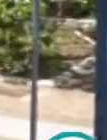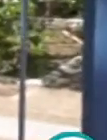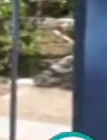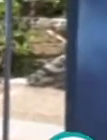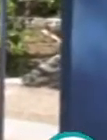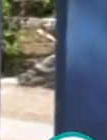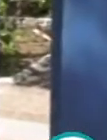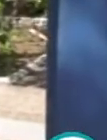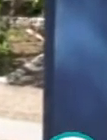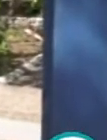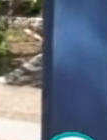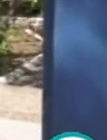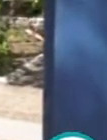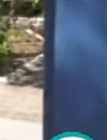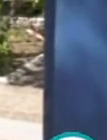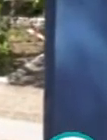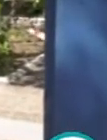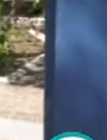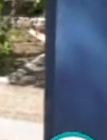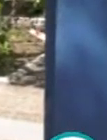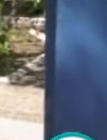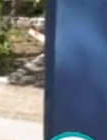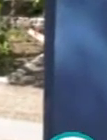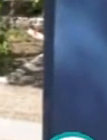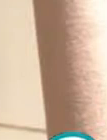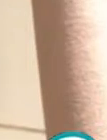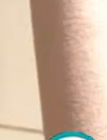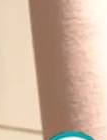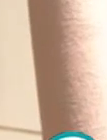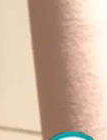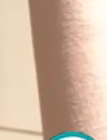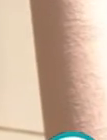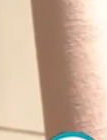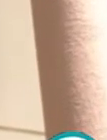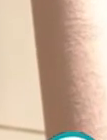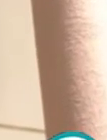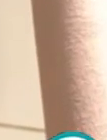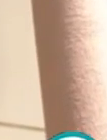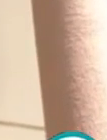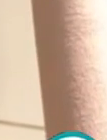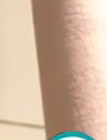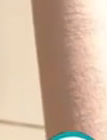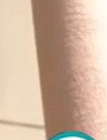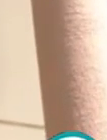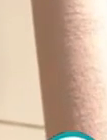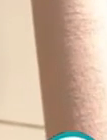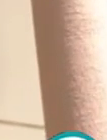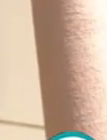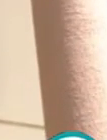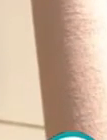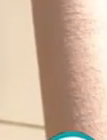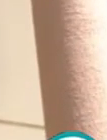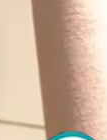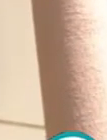hasta tres líneas de enseñanza media. Una noticia que ha sentado como un jarro de agua fría entre los defensores de lo público... ...tras conocer la semana